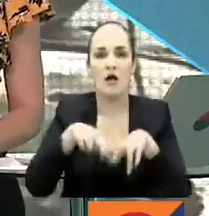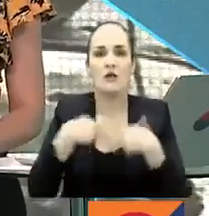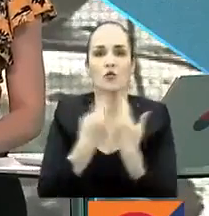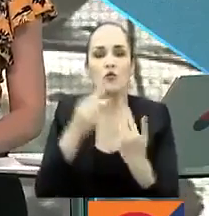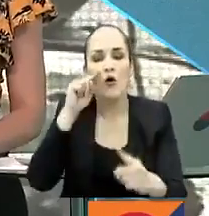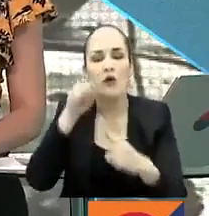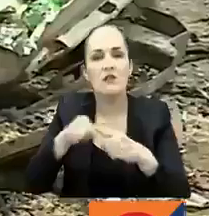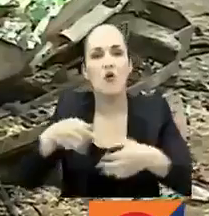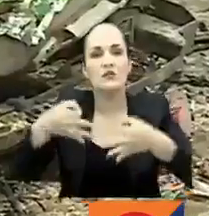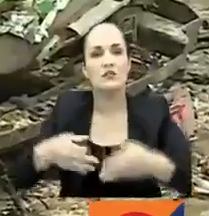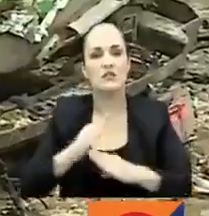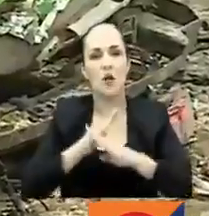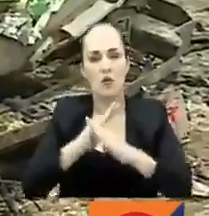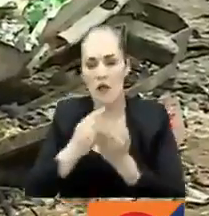zona.